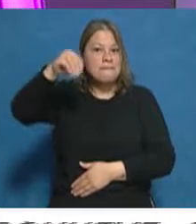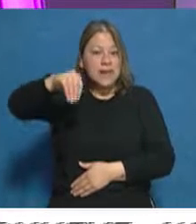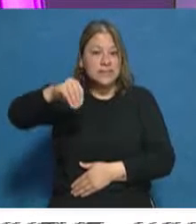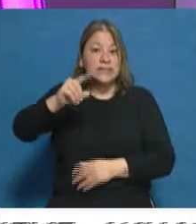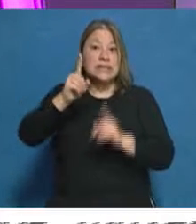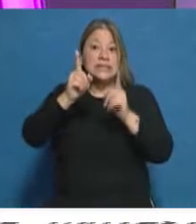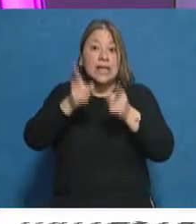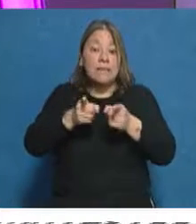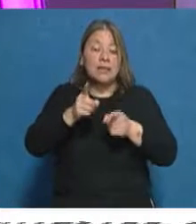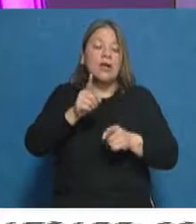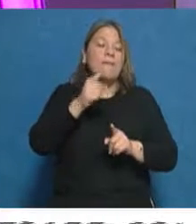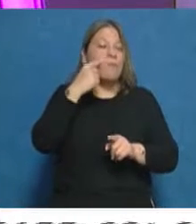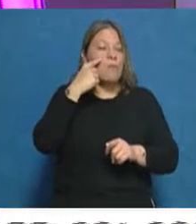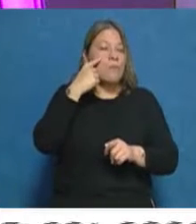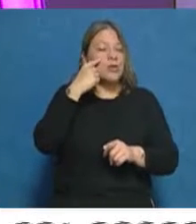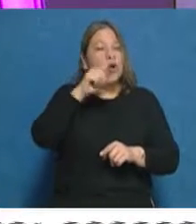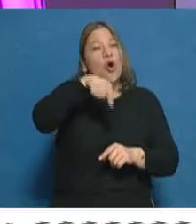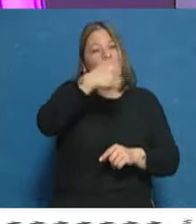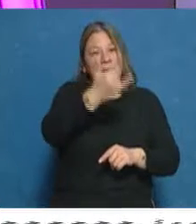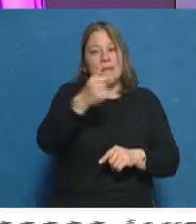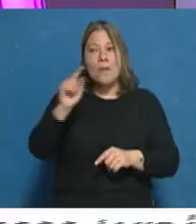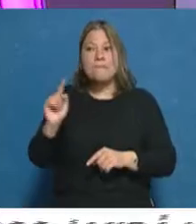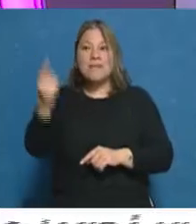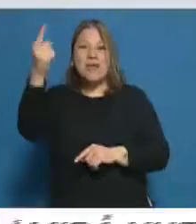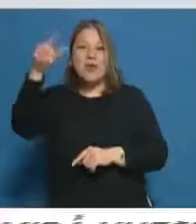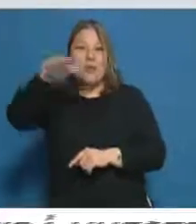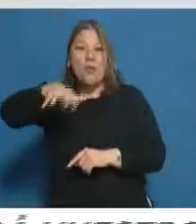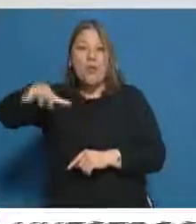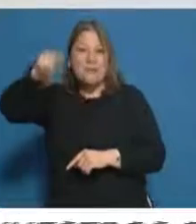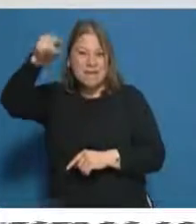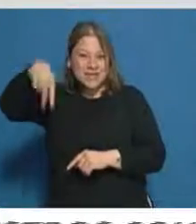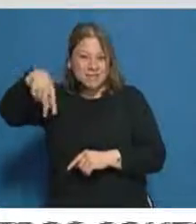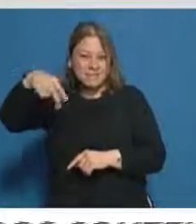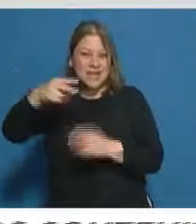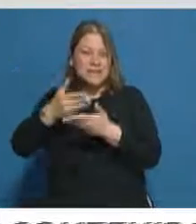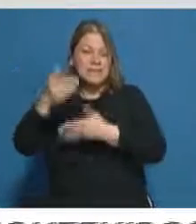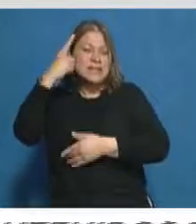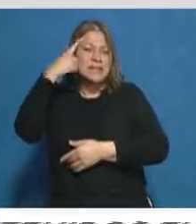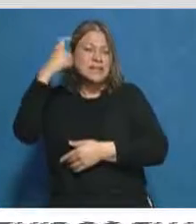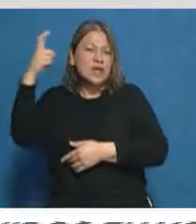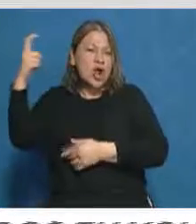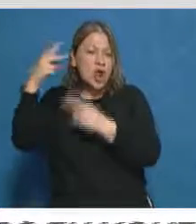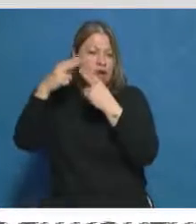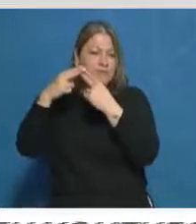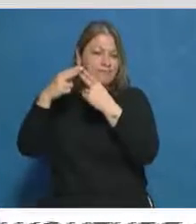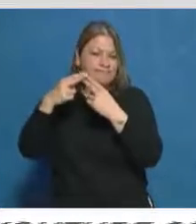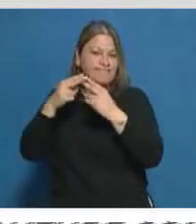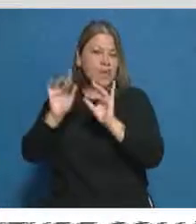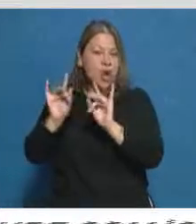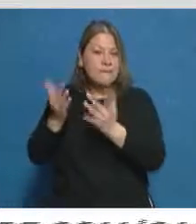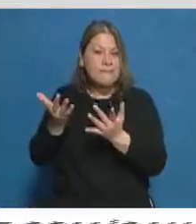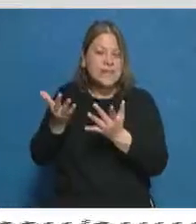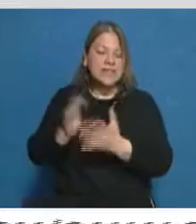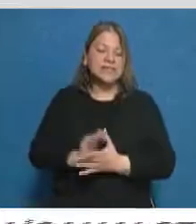también en la provincia, pero ha sido uno de los primeros en implementarlo. Y nos basamos, por ejemplo, en esta complicación,